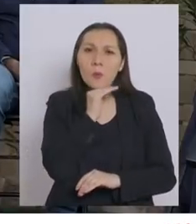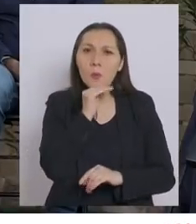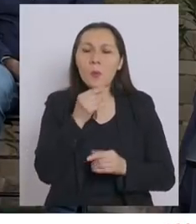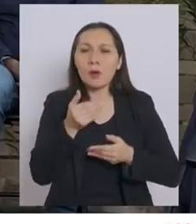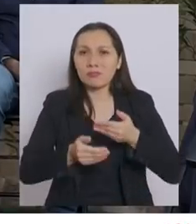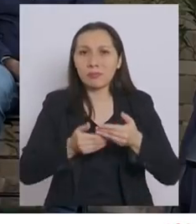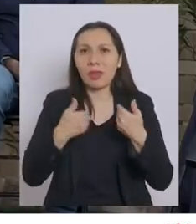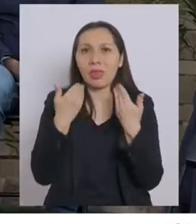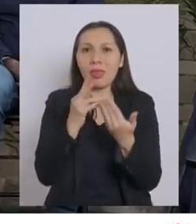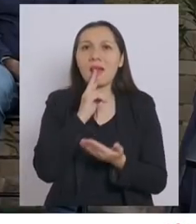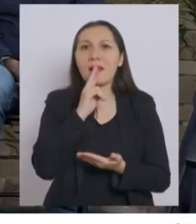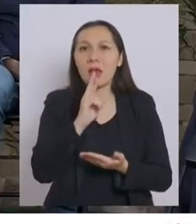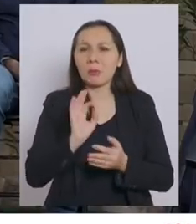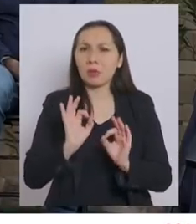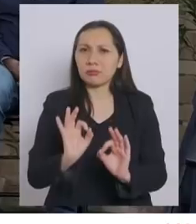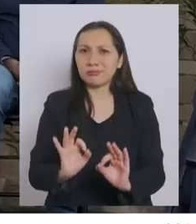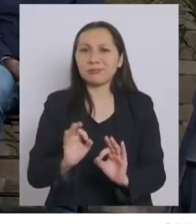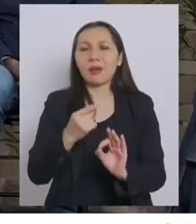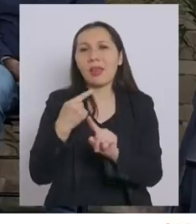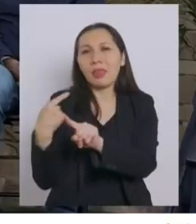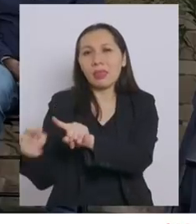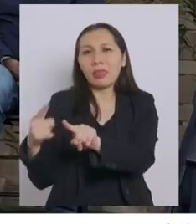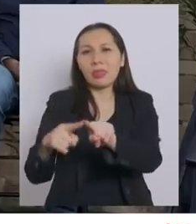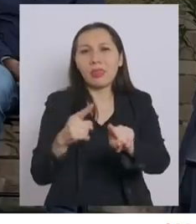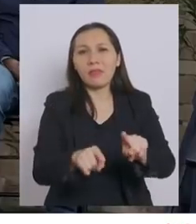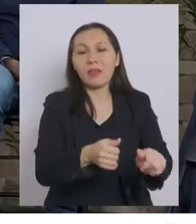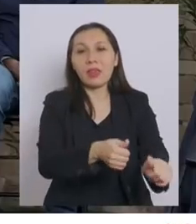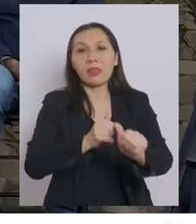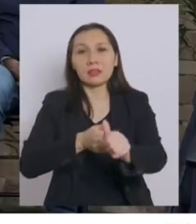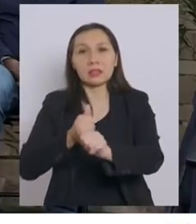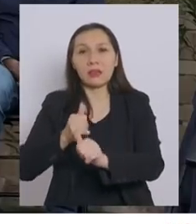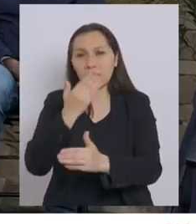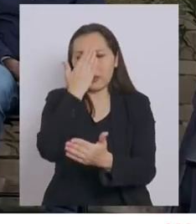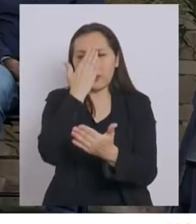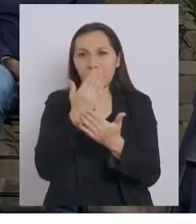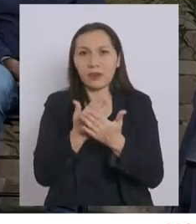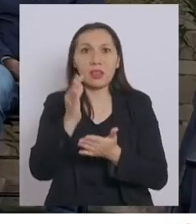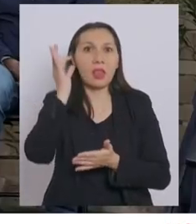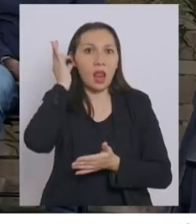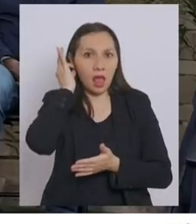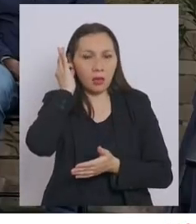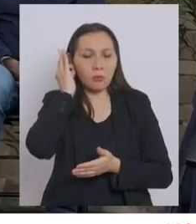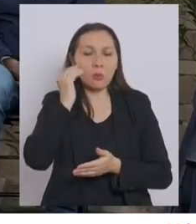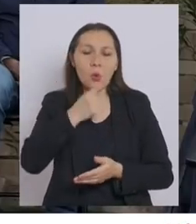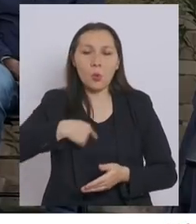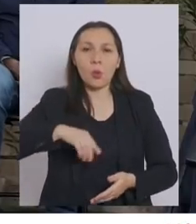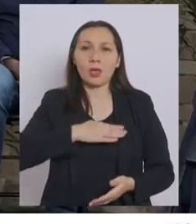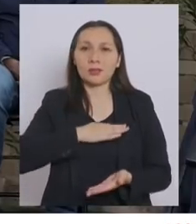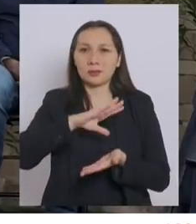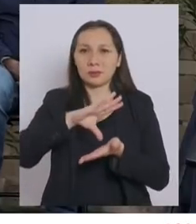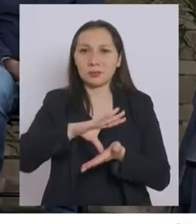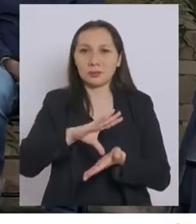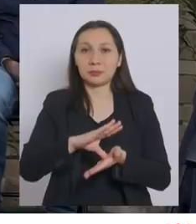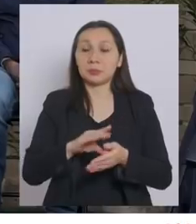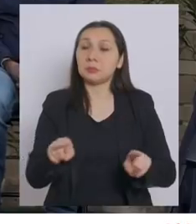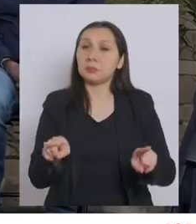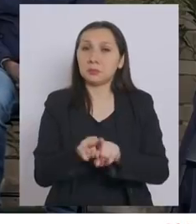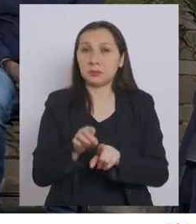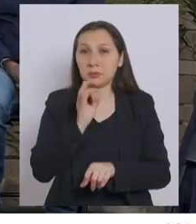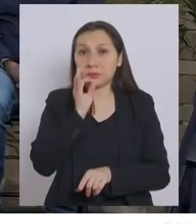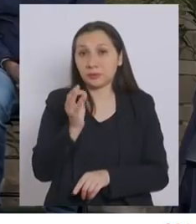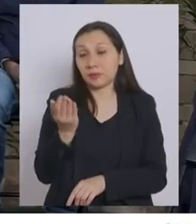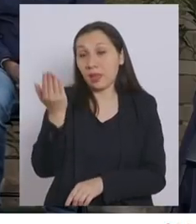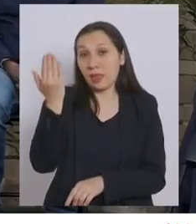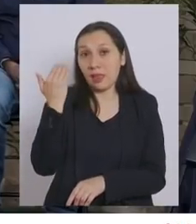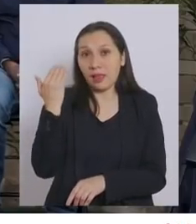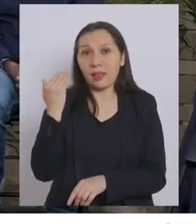para dar respuestas adecuadas a los distintos desafíos que nos vemos enfrentadas las mujeres de nuestro país. Tal como lo mencioné